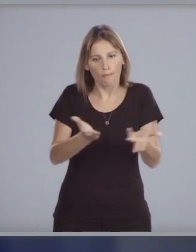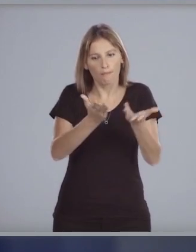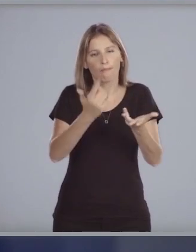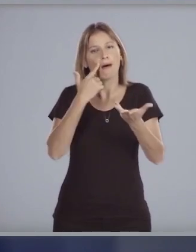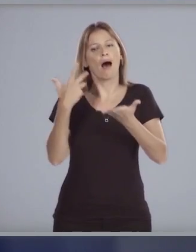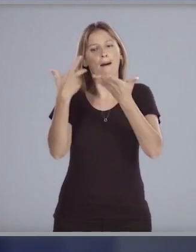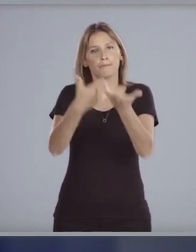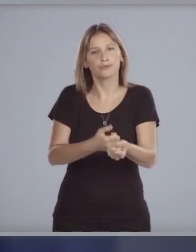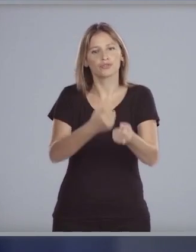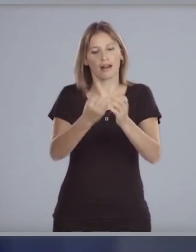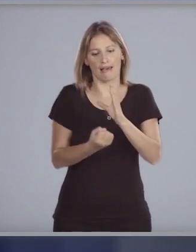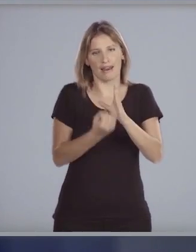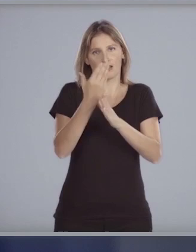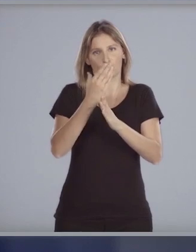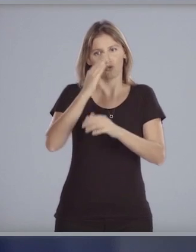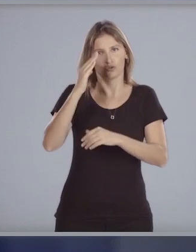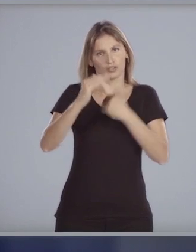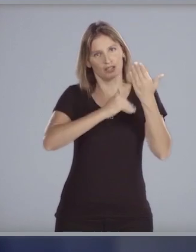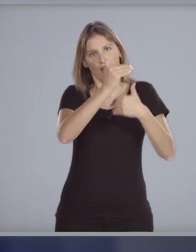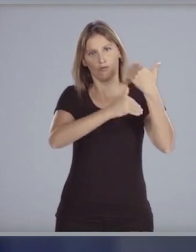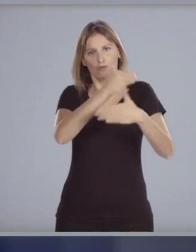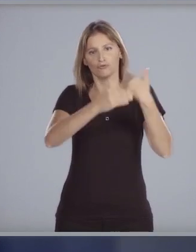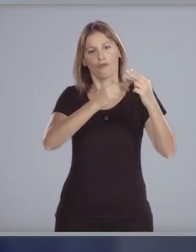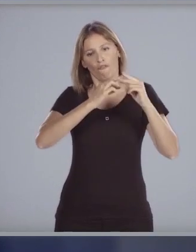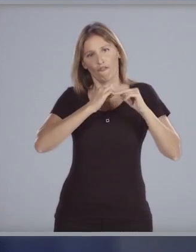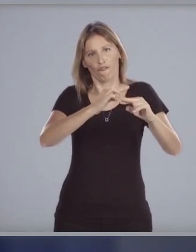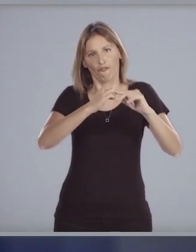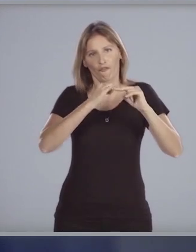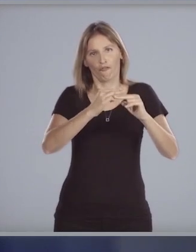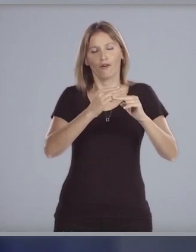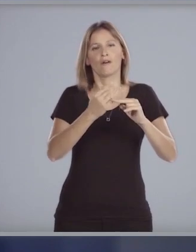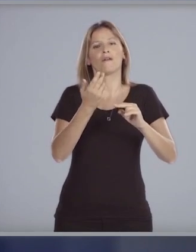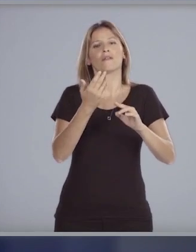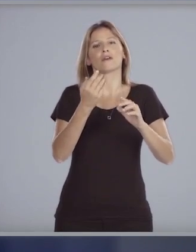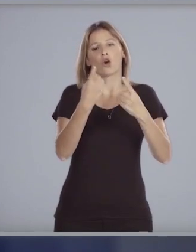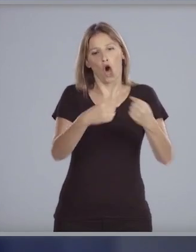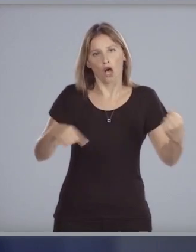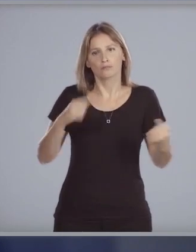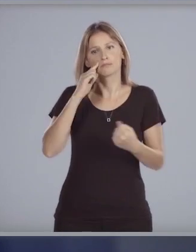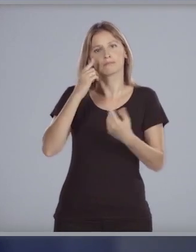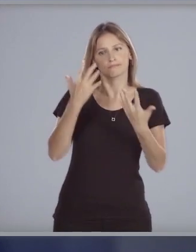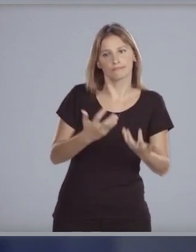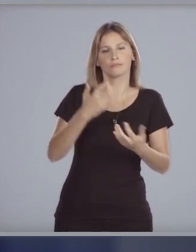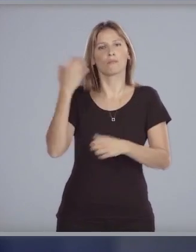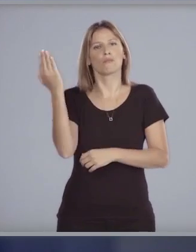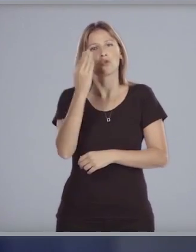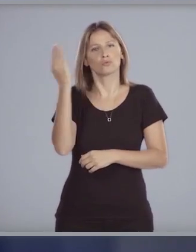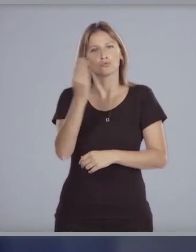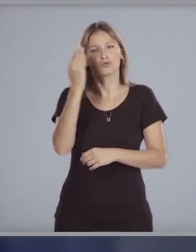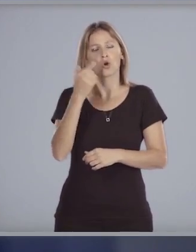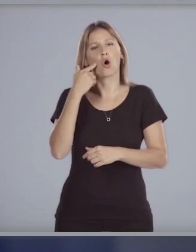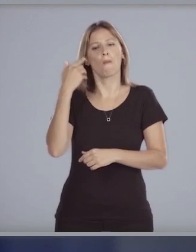apoyar la creación desarrollo y consolidación de emprendimientos productivos